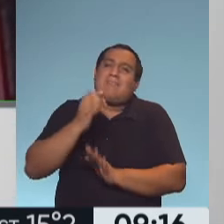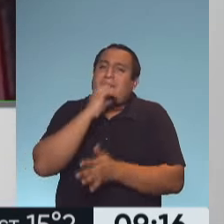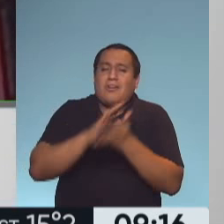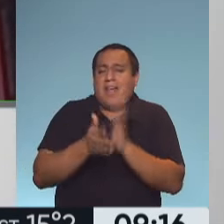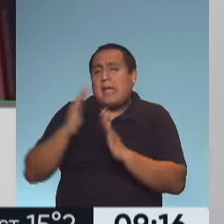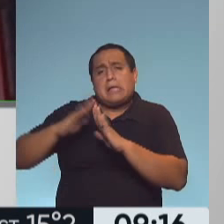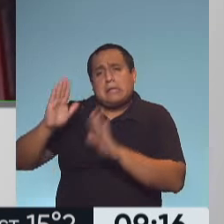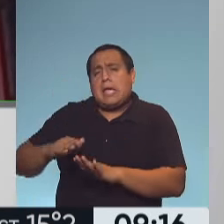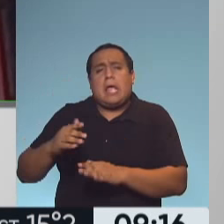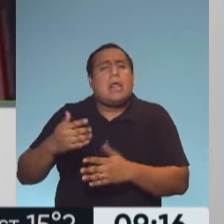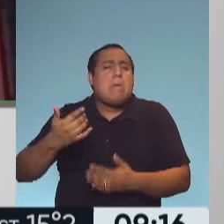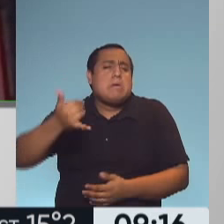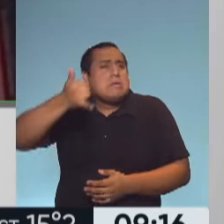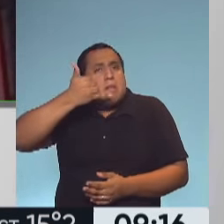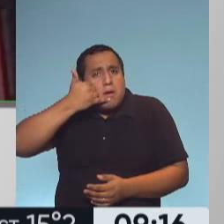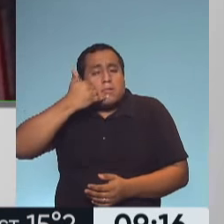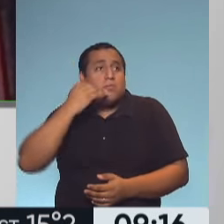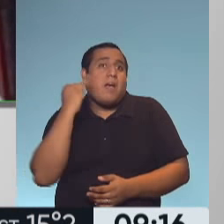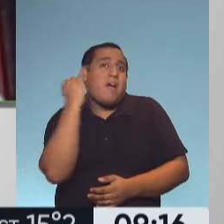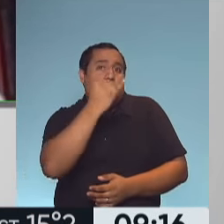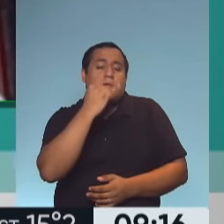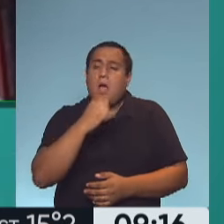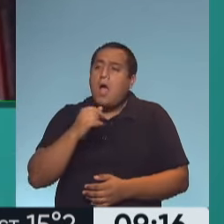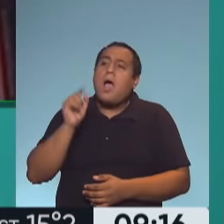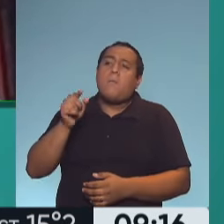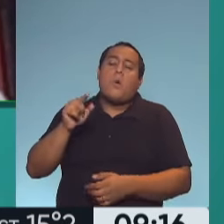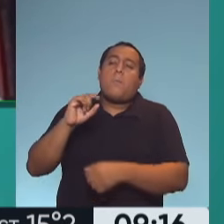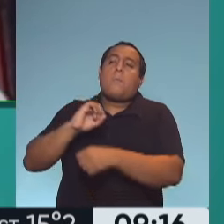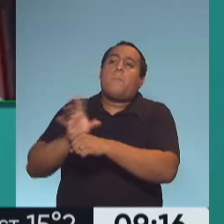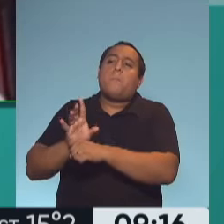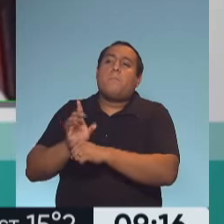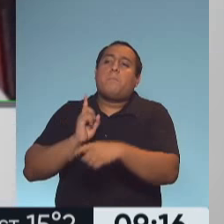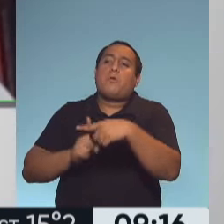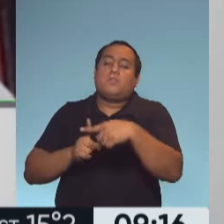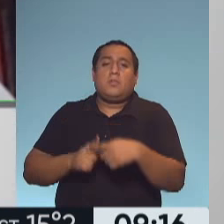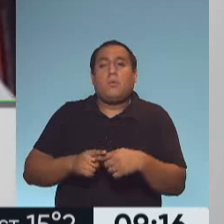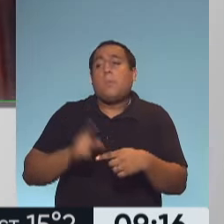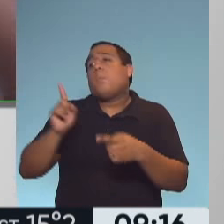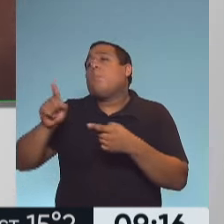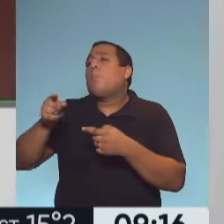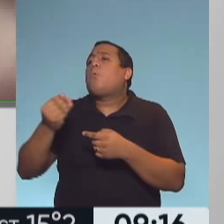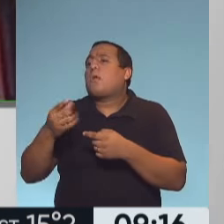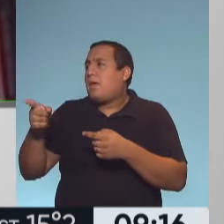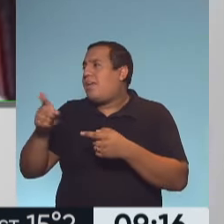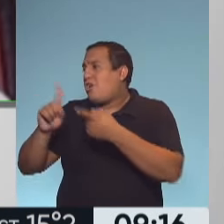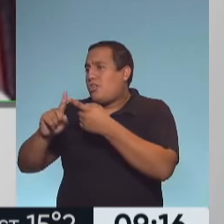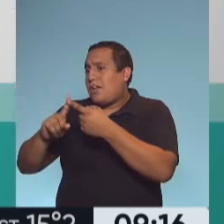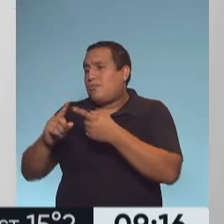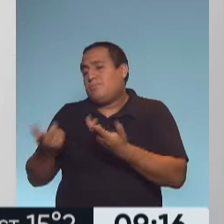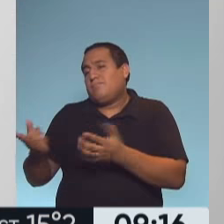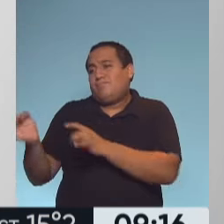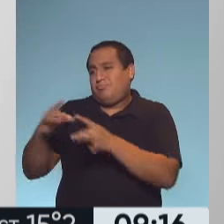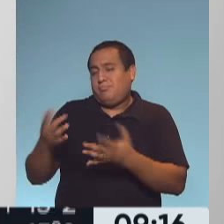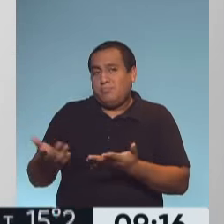llamar por teléfono para que lo agreguen en la lista de casos positivos por contacto estrecho, caso epidemiológico se llama.